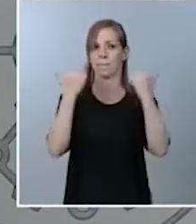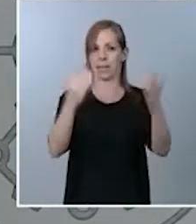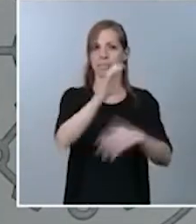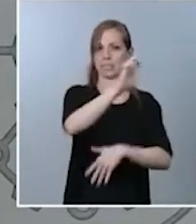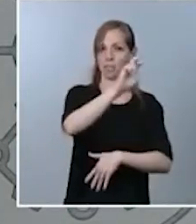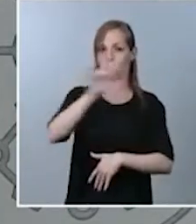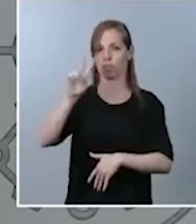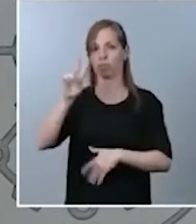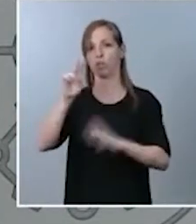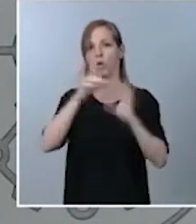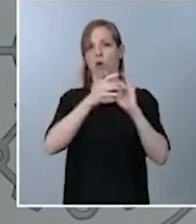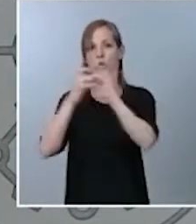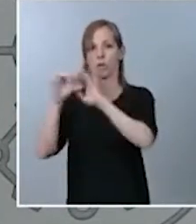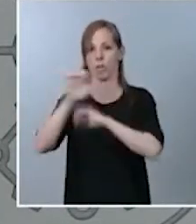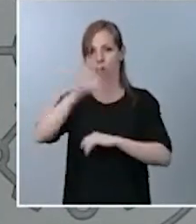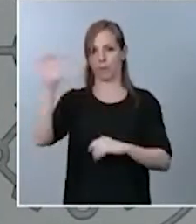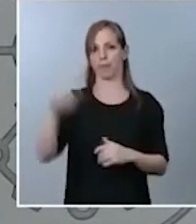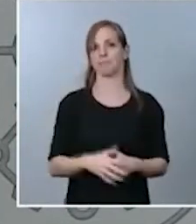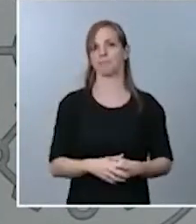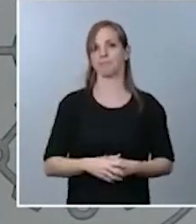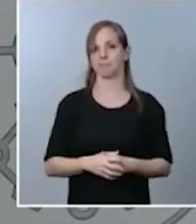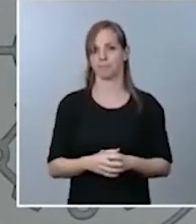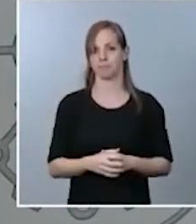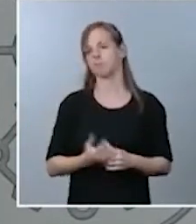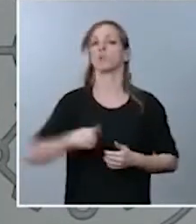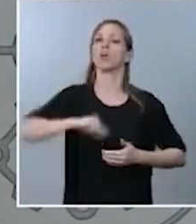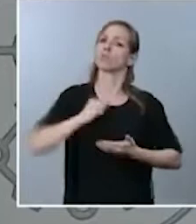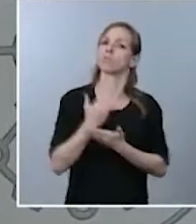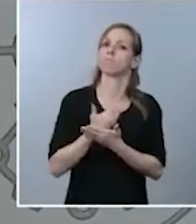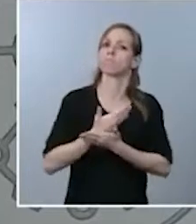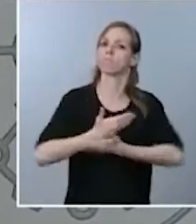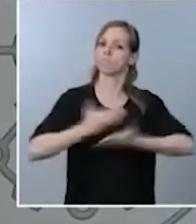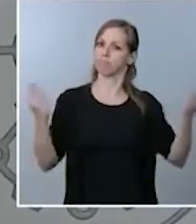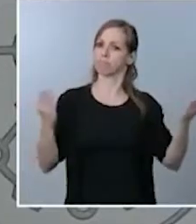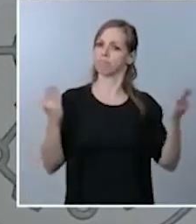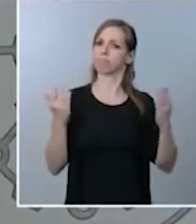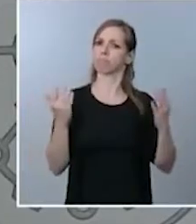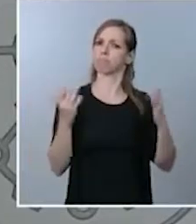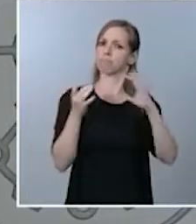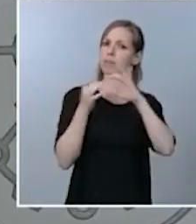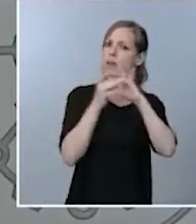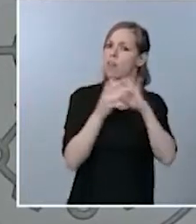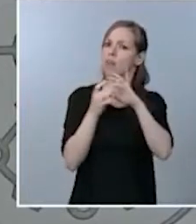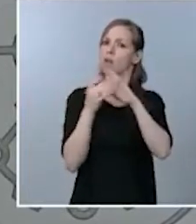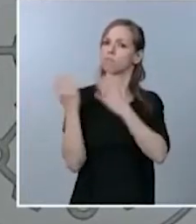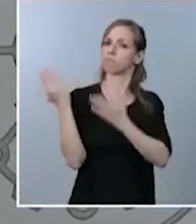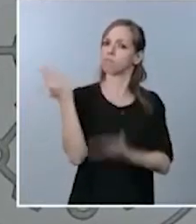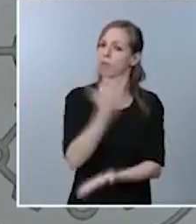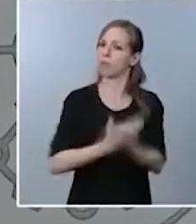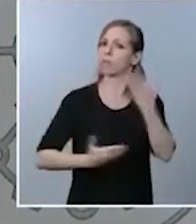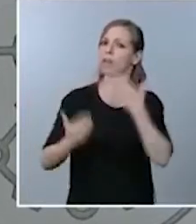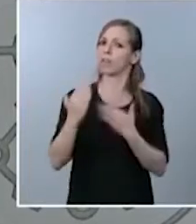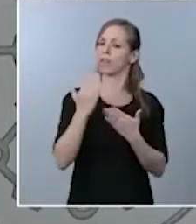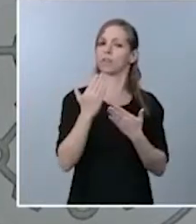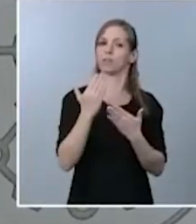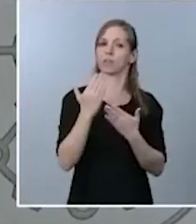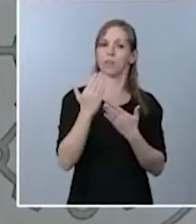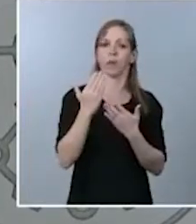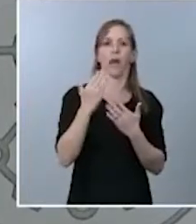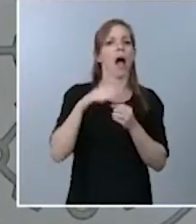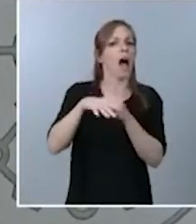Europea. Confiamos en que esta relación, esta cooperación, se pueda ampliar a muchos ámbitos,